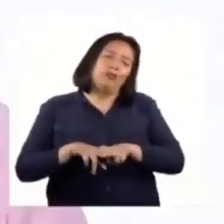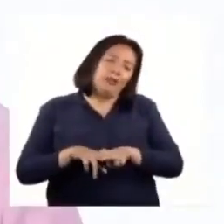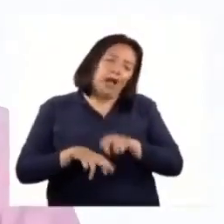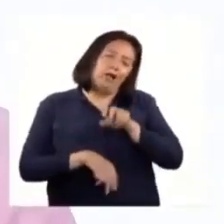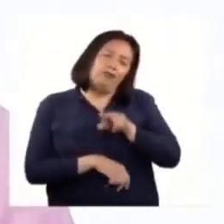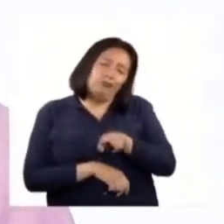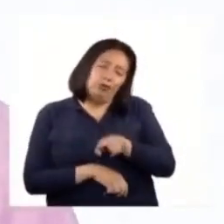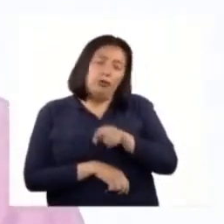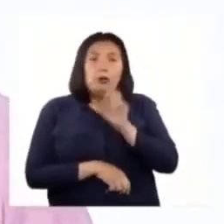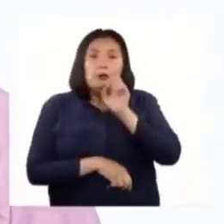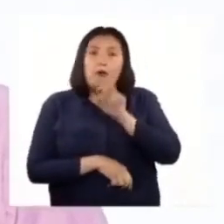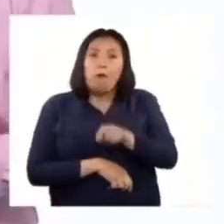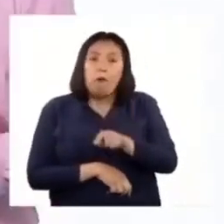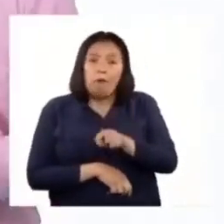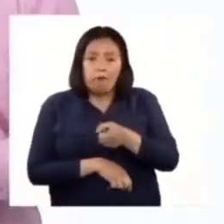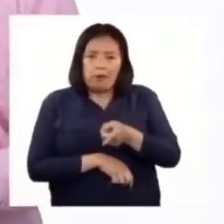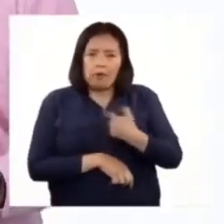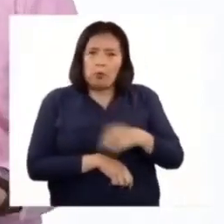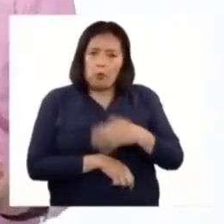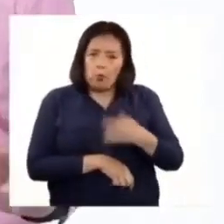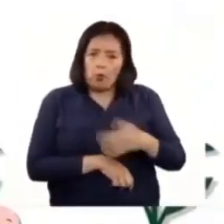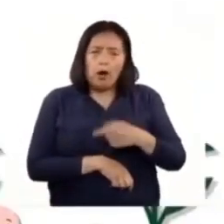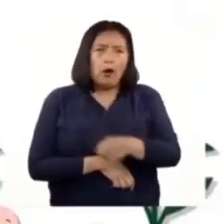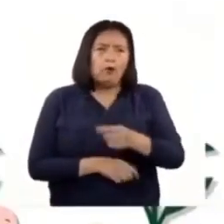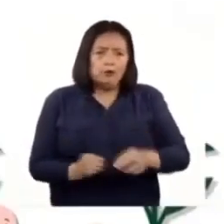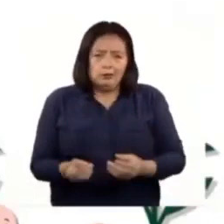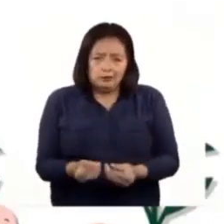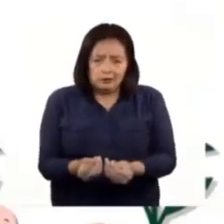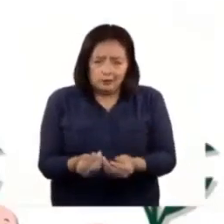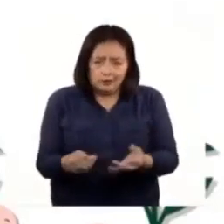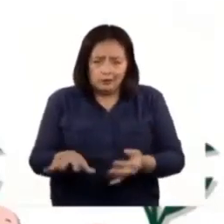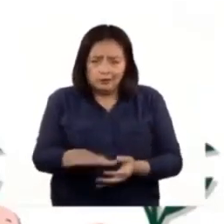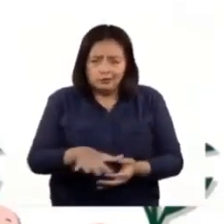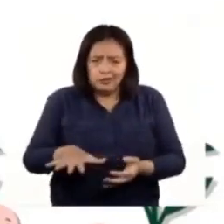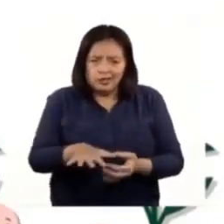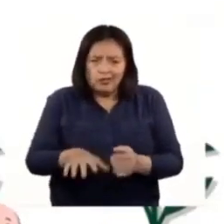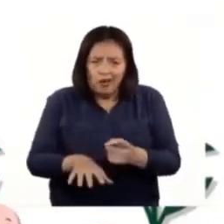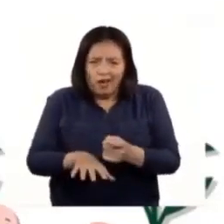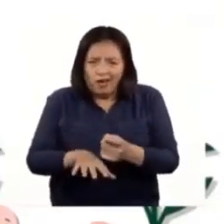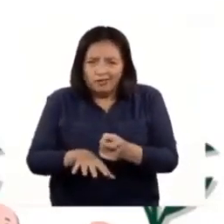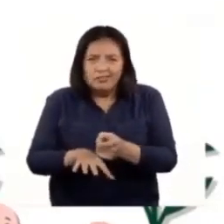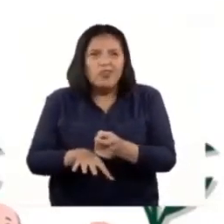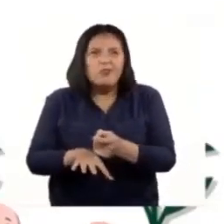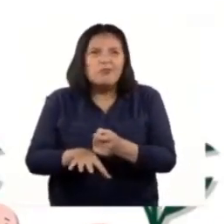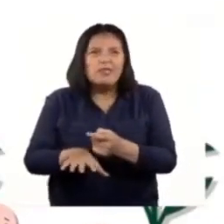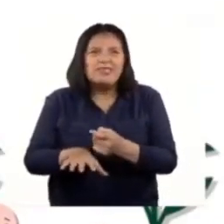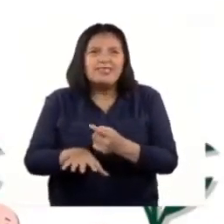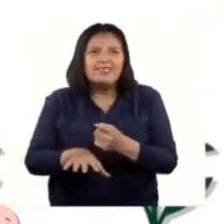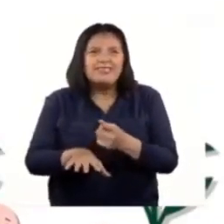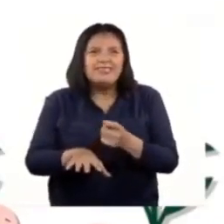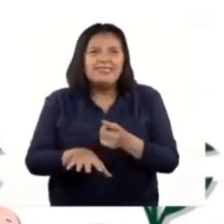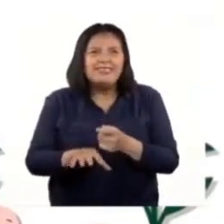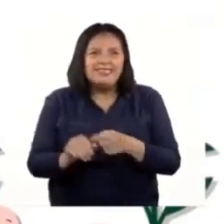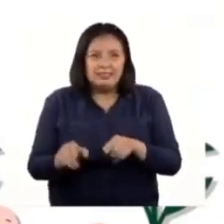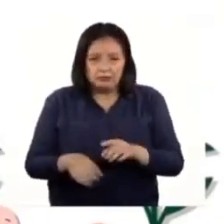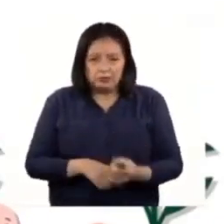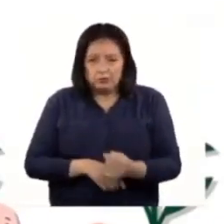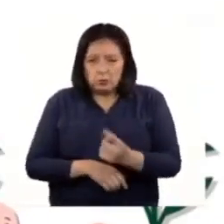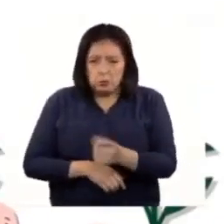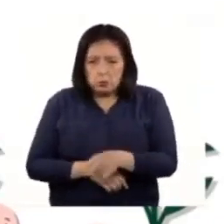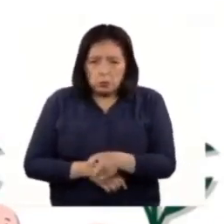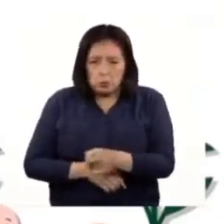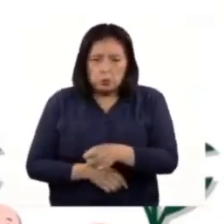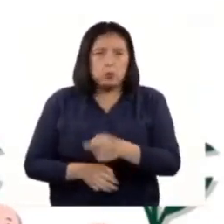minutos y pude observar que en una parte del suelo había lombrices. Las lombrices se movían